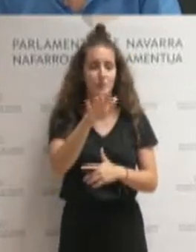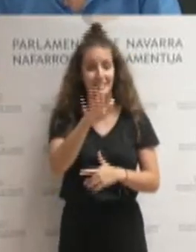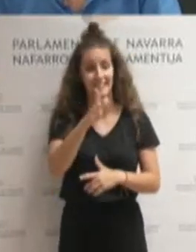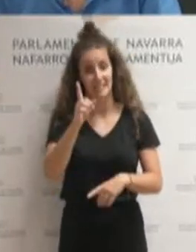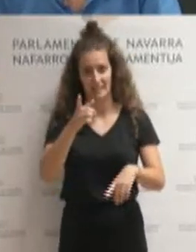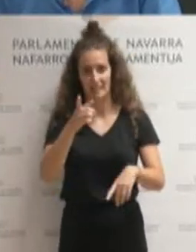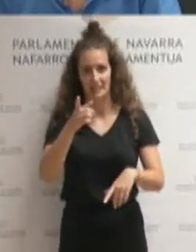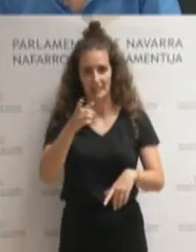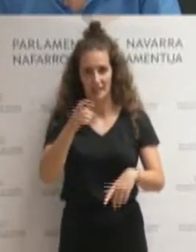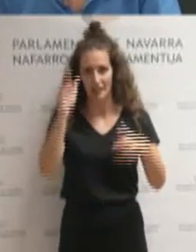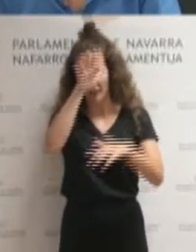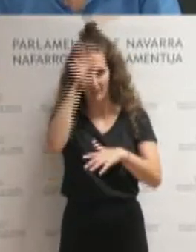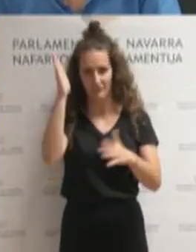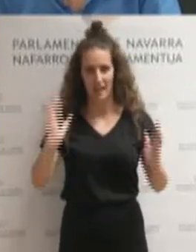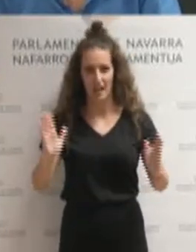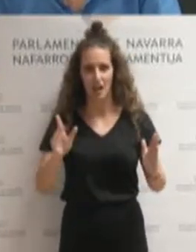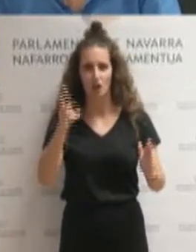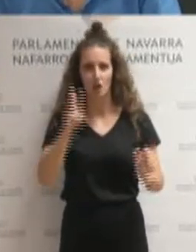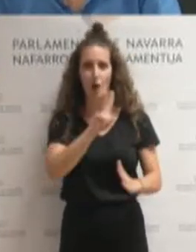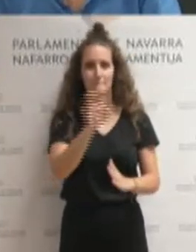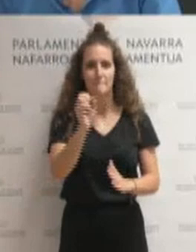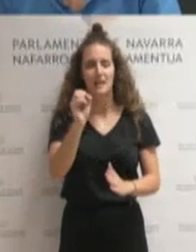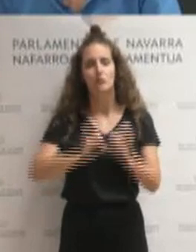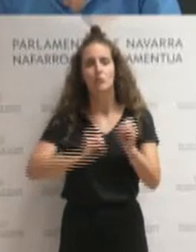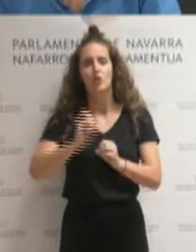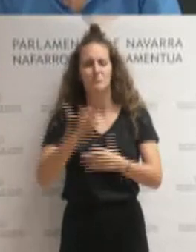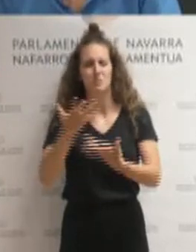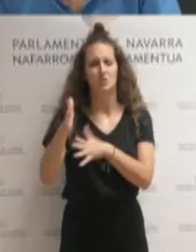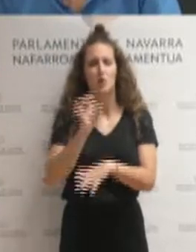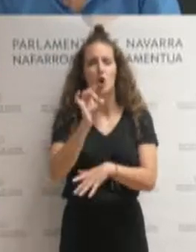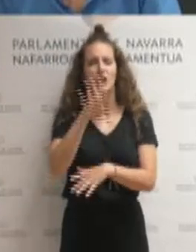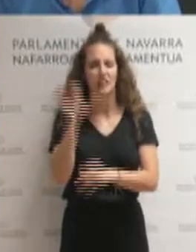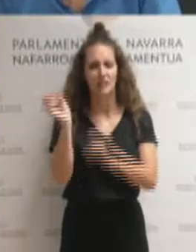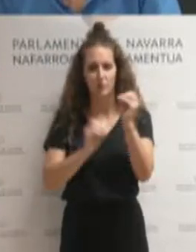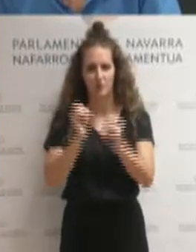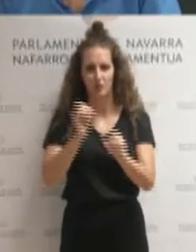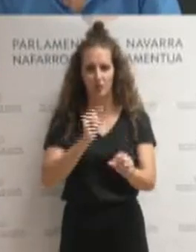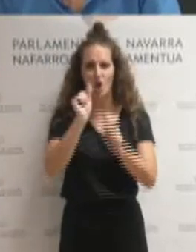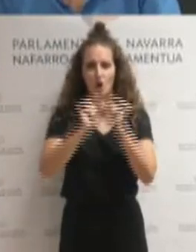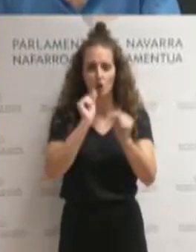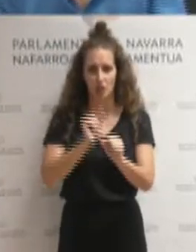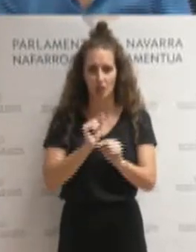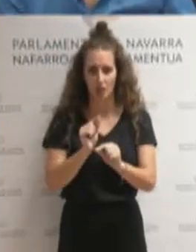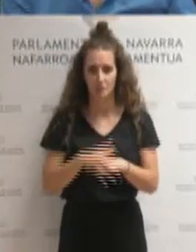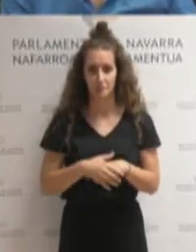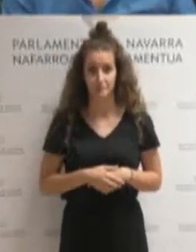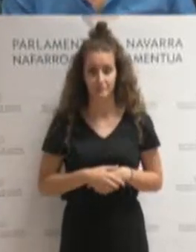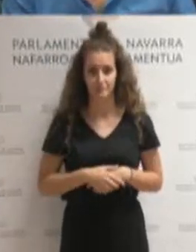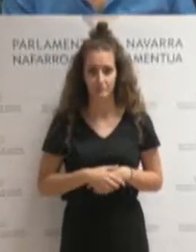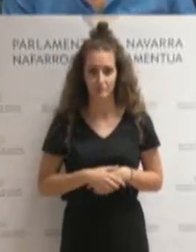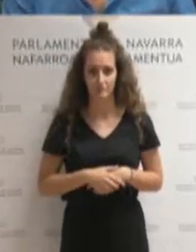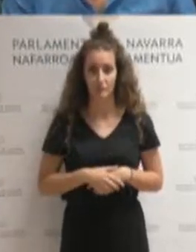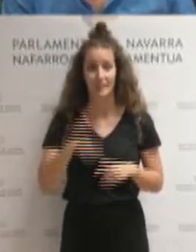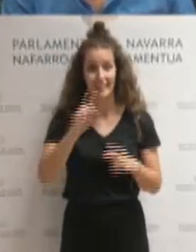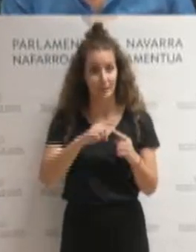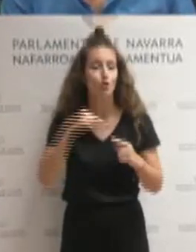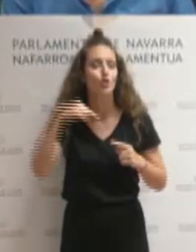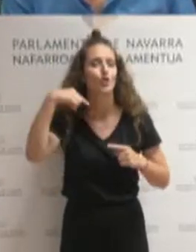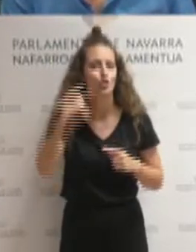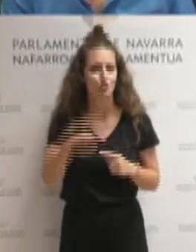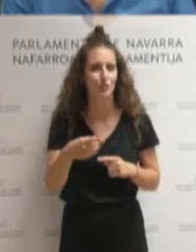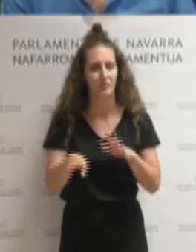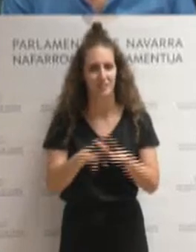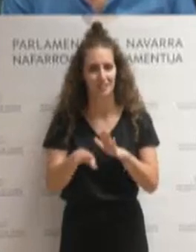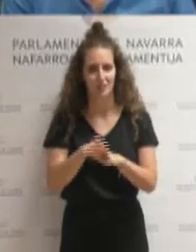el 20%, pero hemos estado en torno al 15%. Y de esos polvos, los lodos que a día de hoy seguimos sufriendo